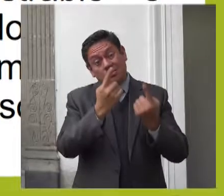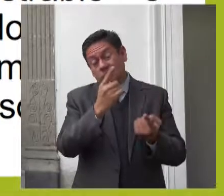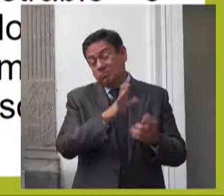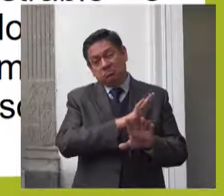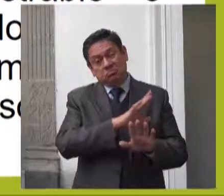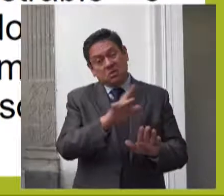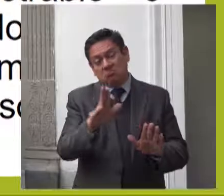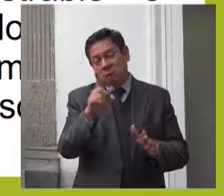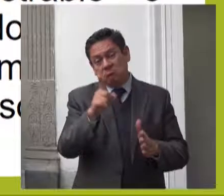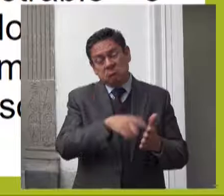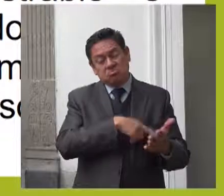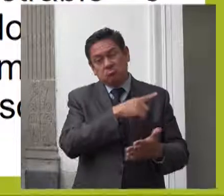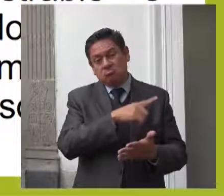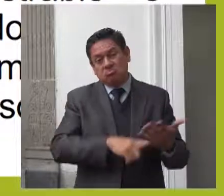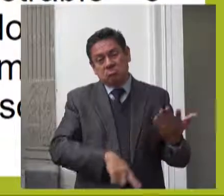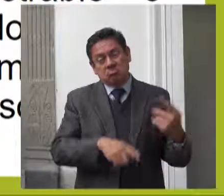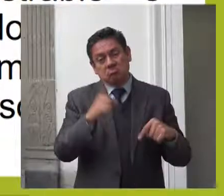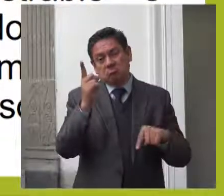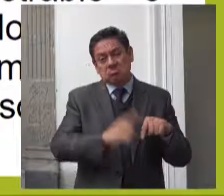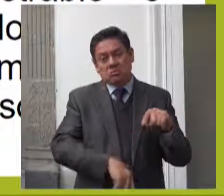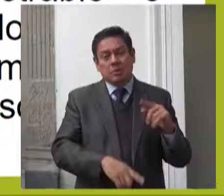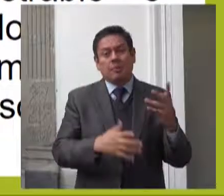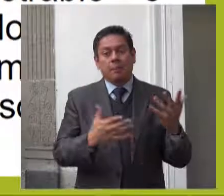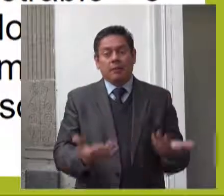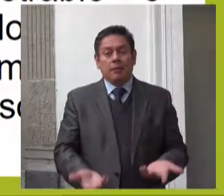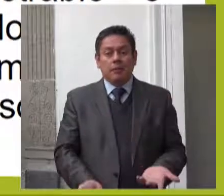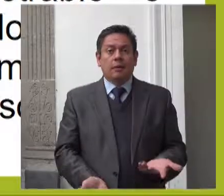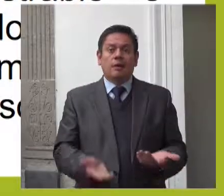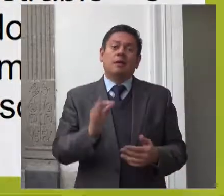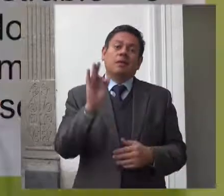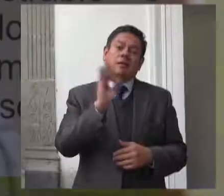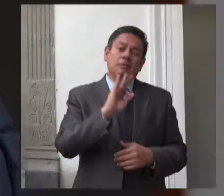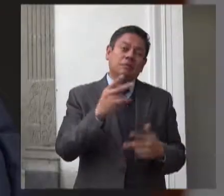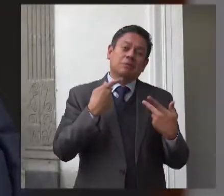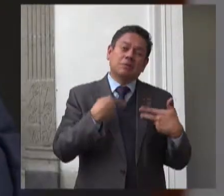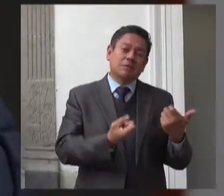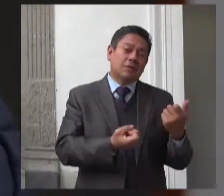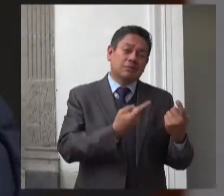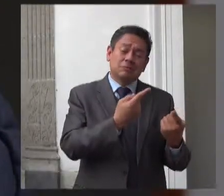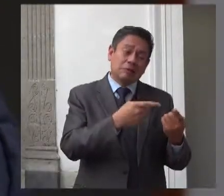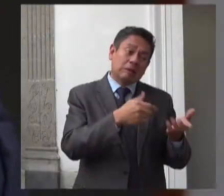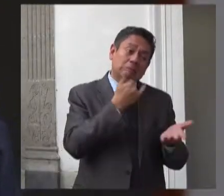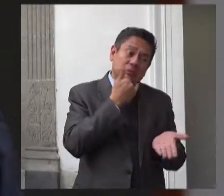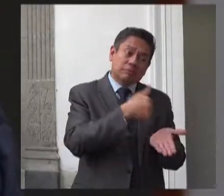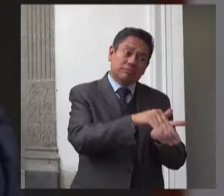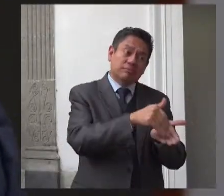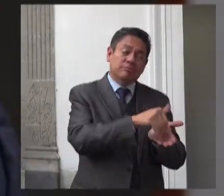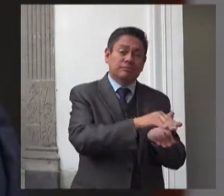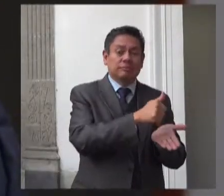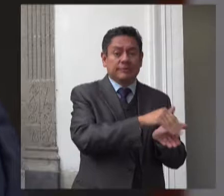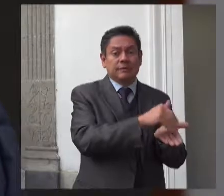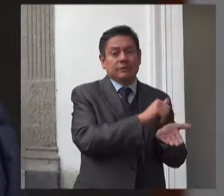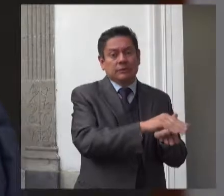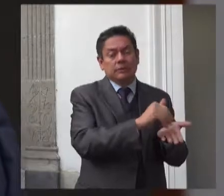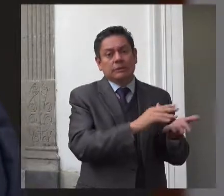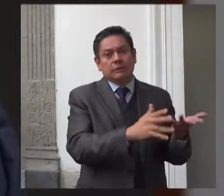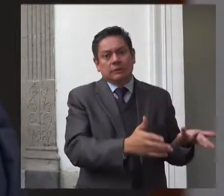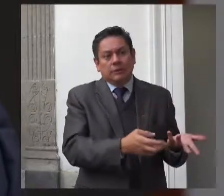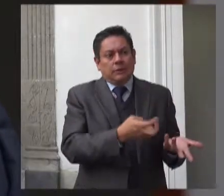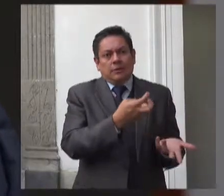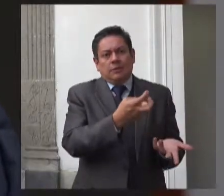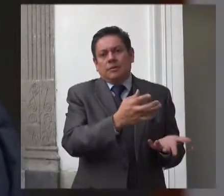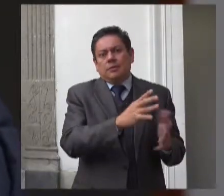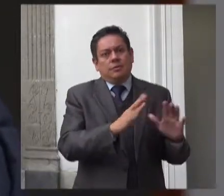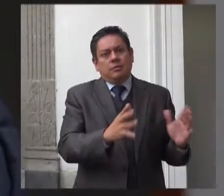actividades o llevar a cabo recortes de personal y el derecho a la igualdad y empoderamiento